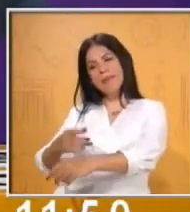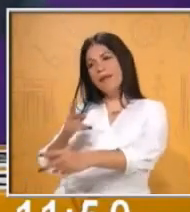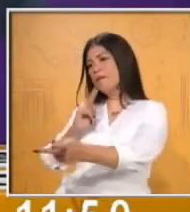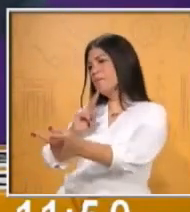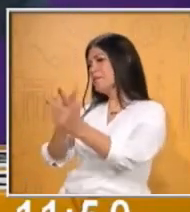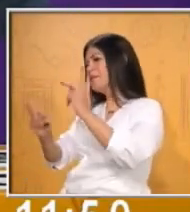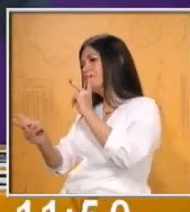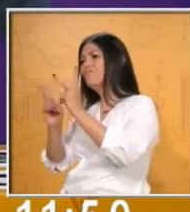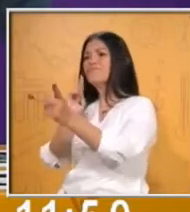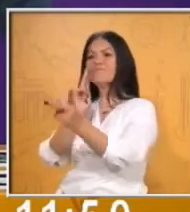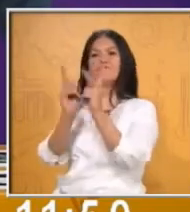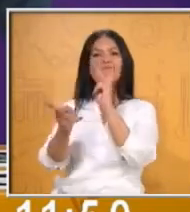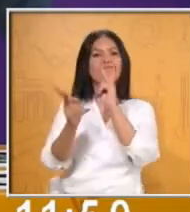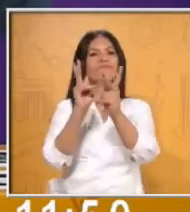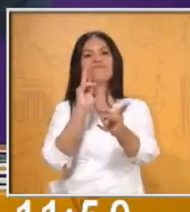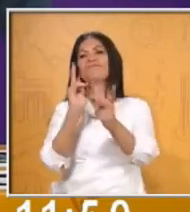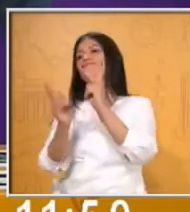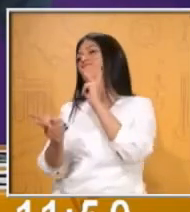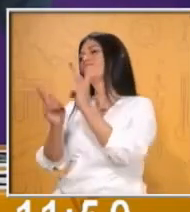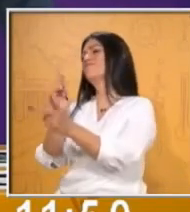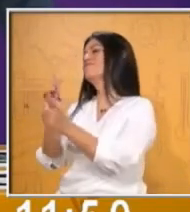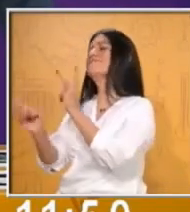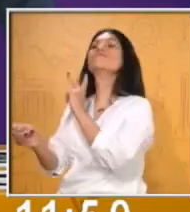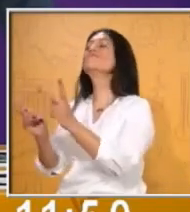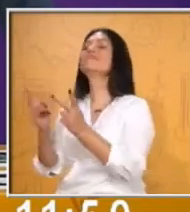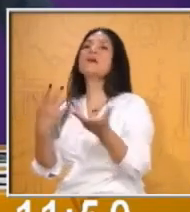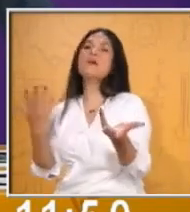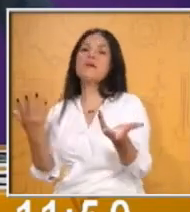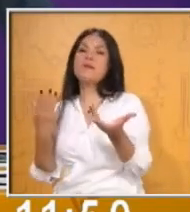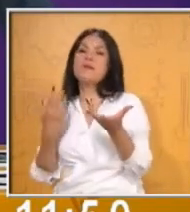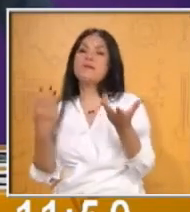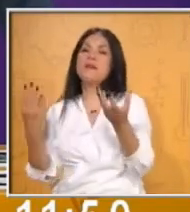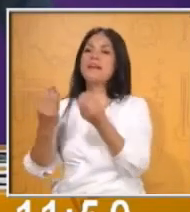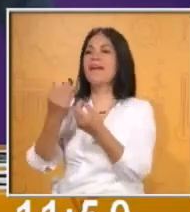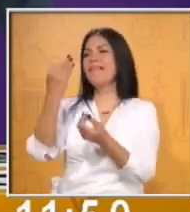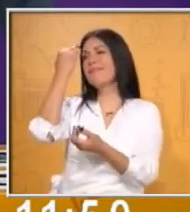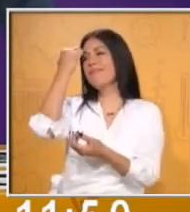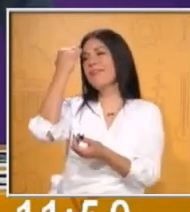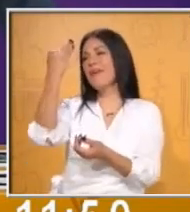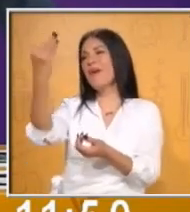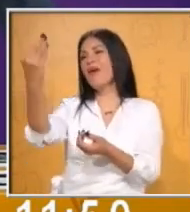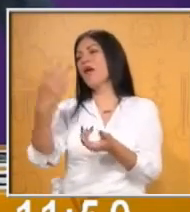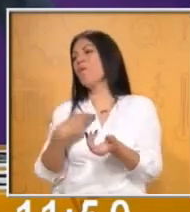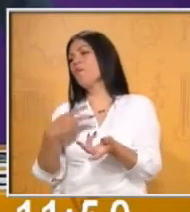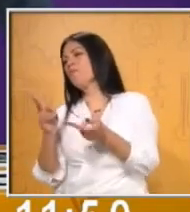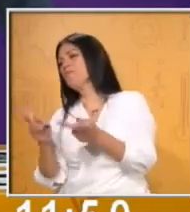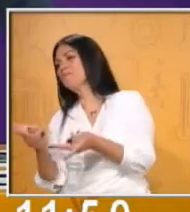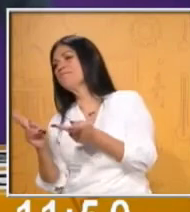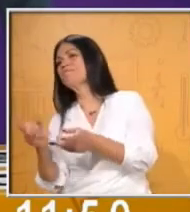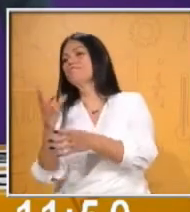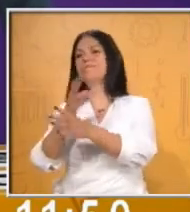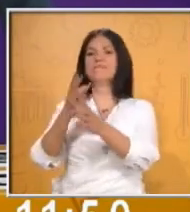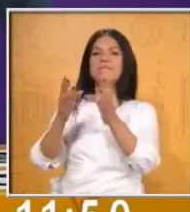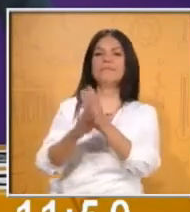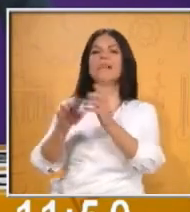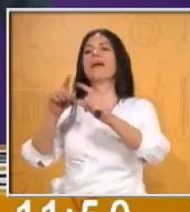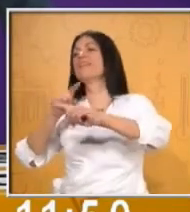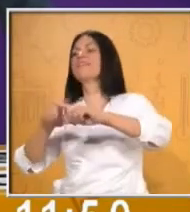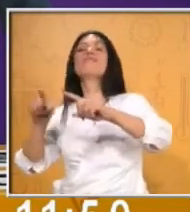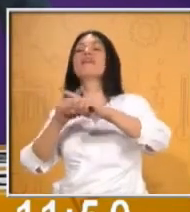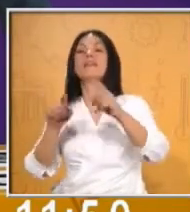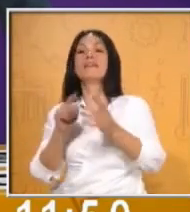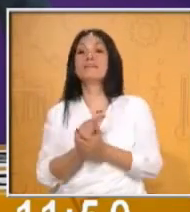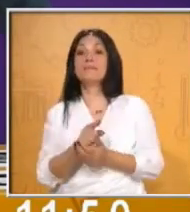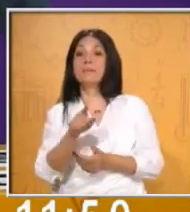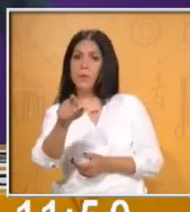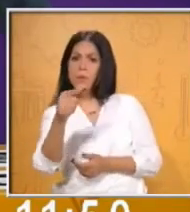Disfruto bastante cuando estamos compartiendo tiempo de calidad. Ah, muy bien. ¿Y a ustedes, pequeñitos?